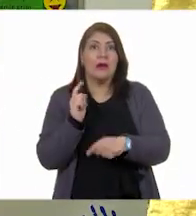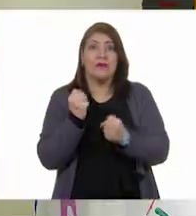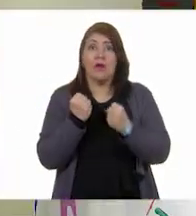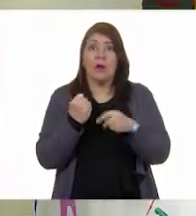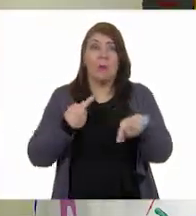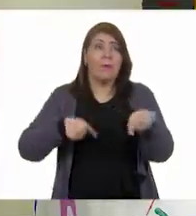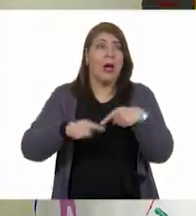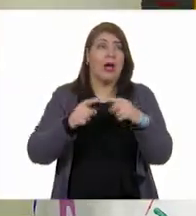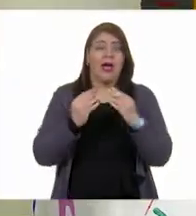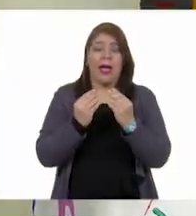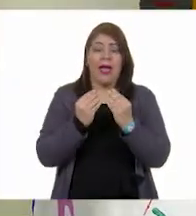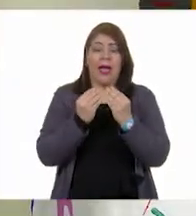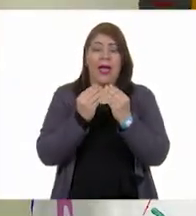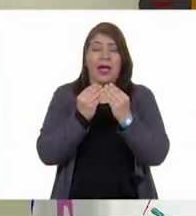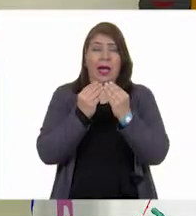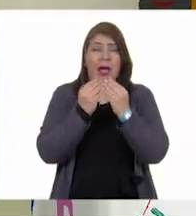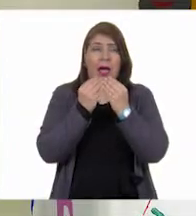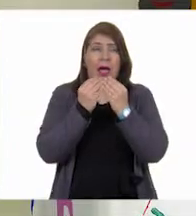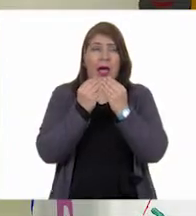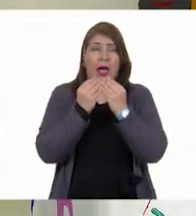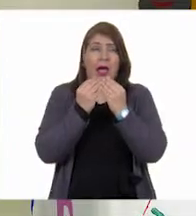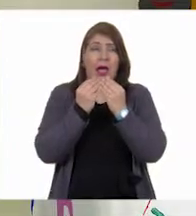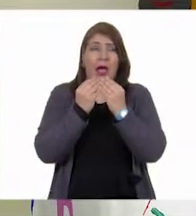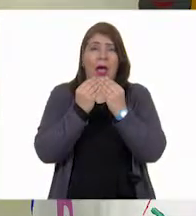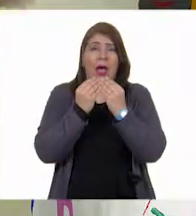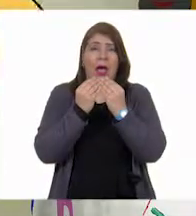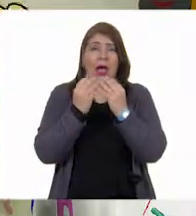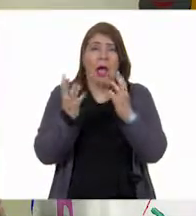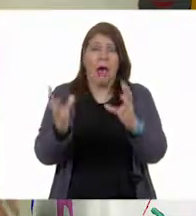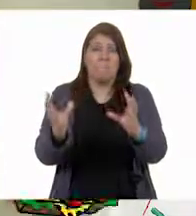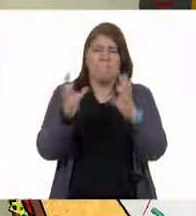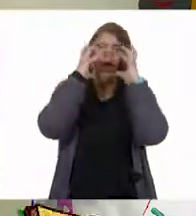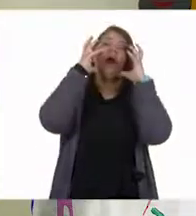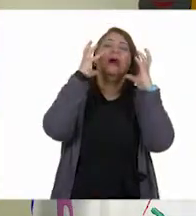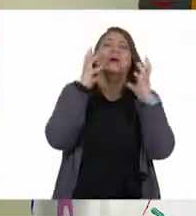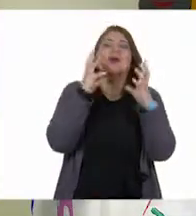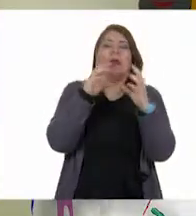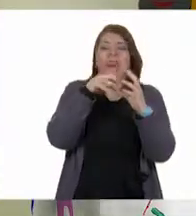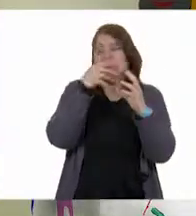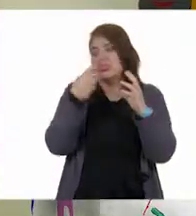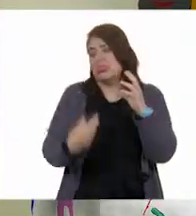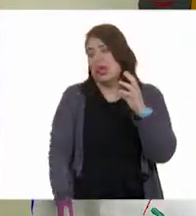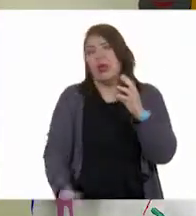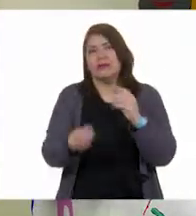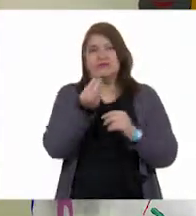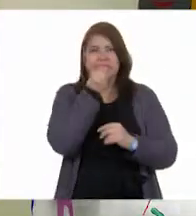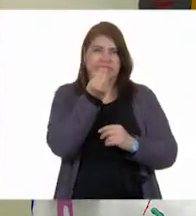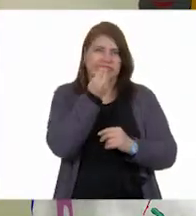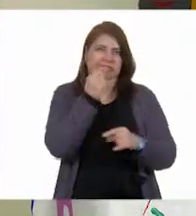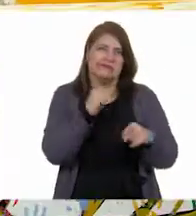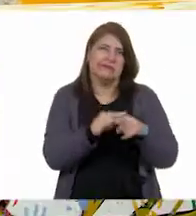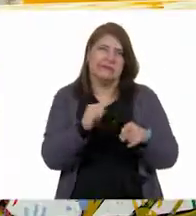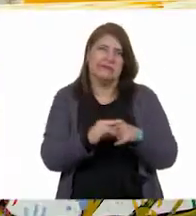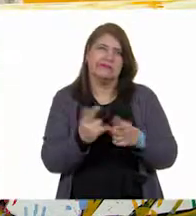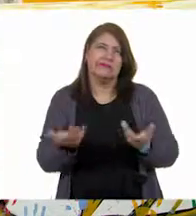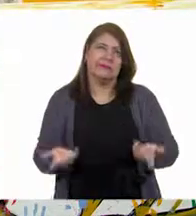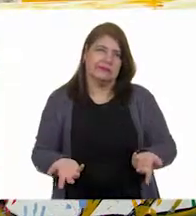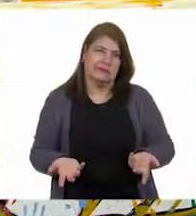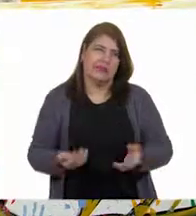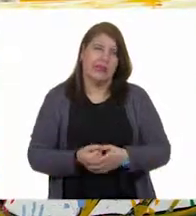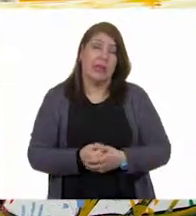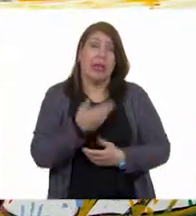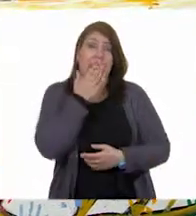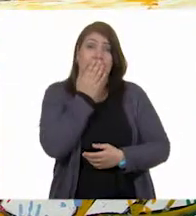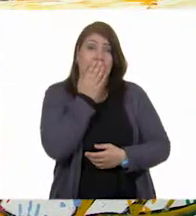pateó muy fuerte y entonces me pegó justo cuando iba a morder y me tiró mi sándwich. Obviamente, sí,